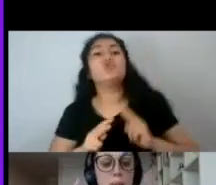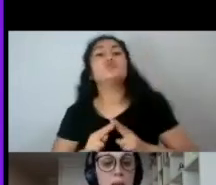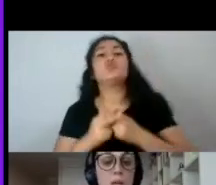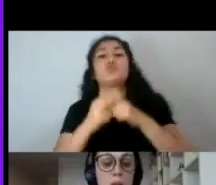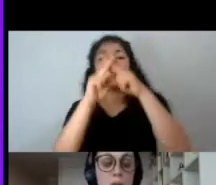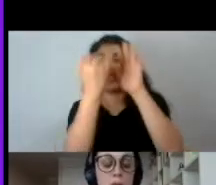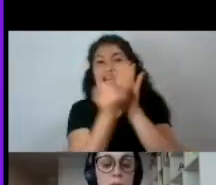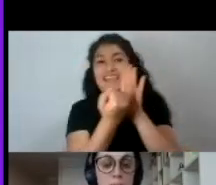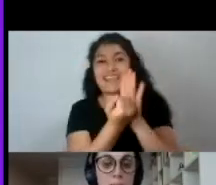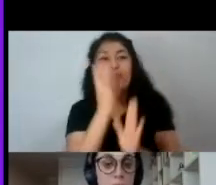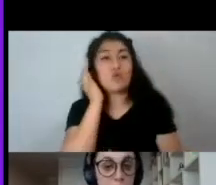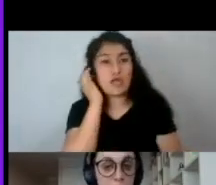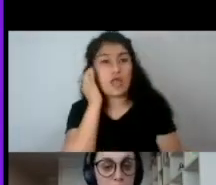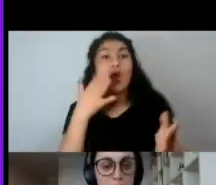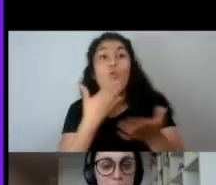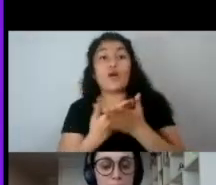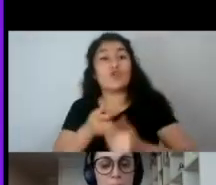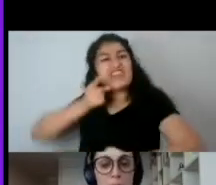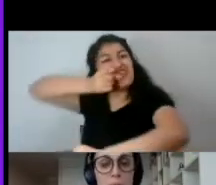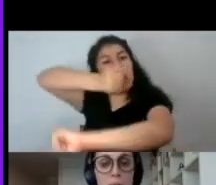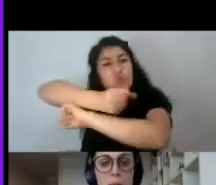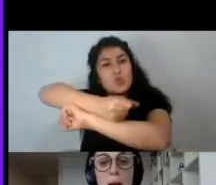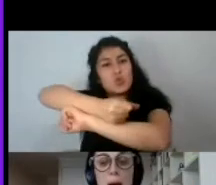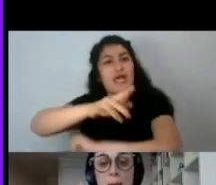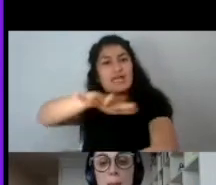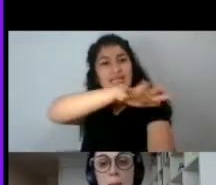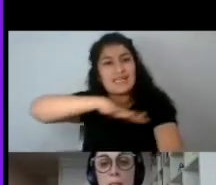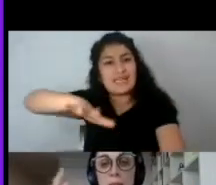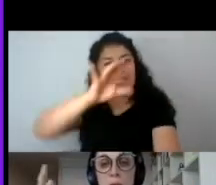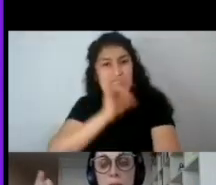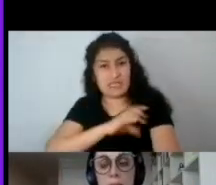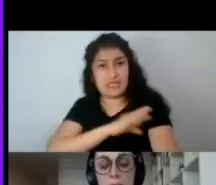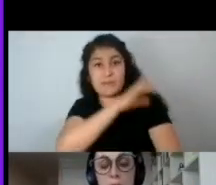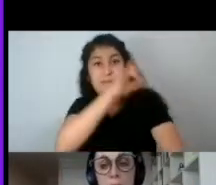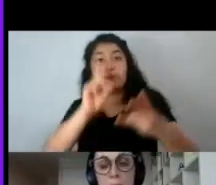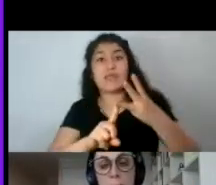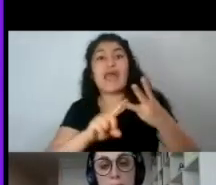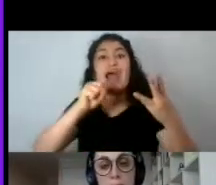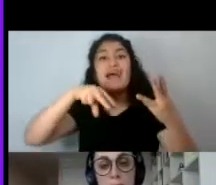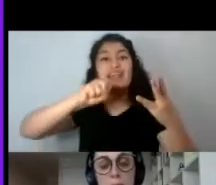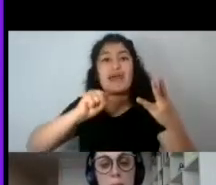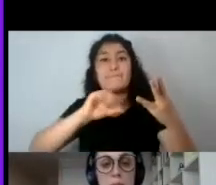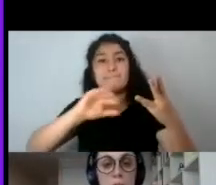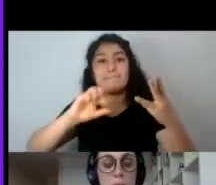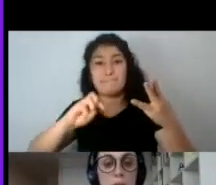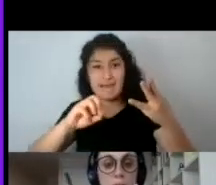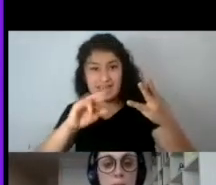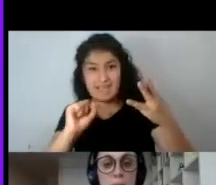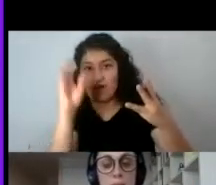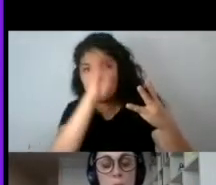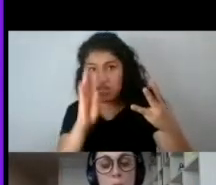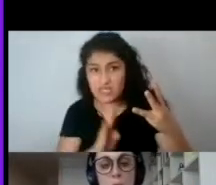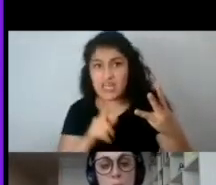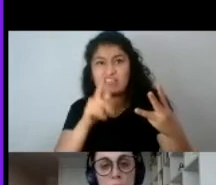en el contexto de la dictadura. Ana María Machado y Lilla Boyunga en Brasil, eso no me lo quita